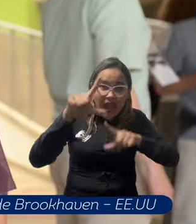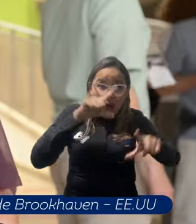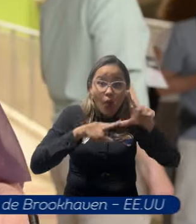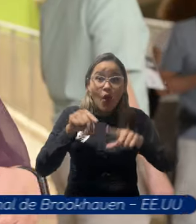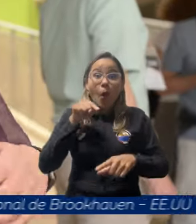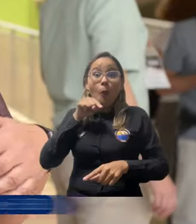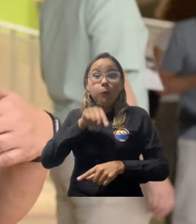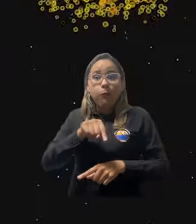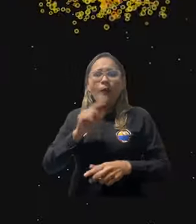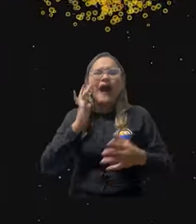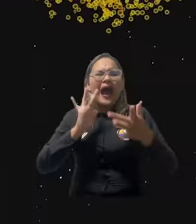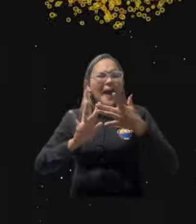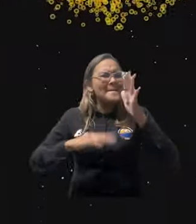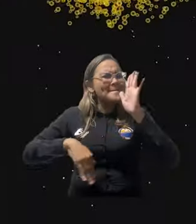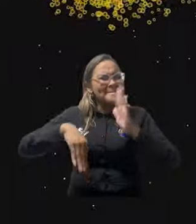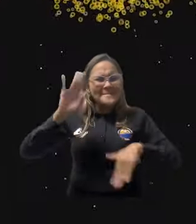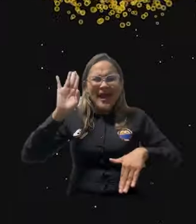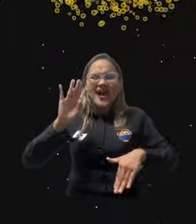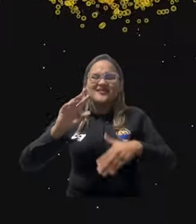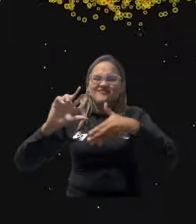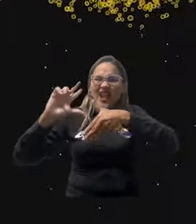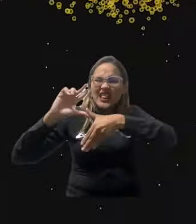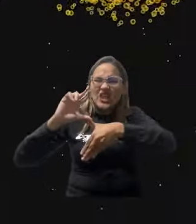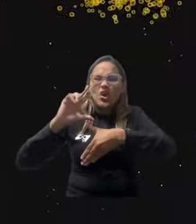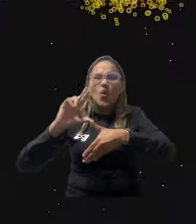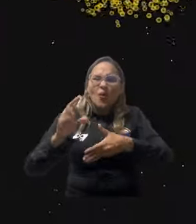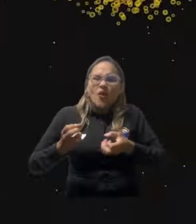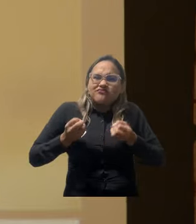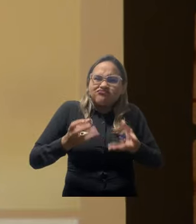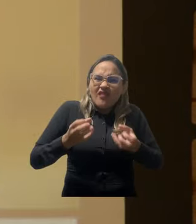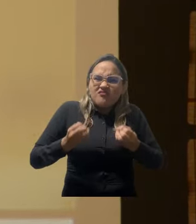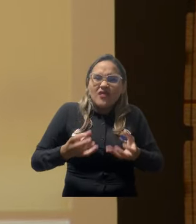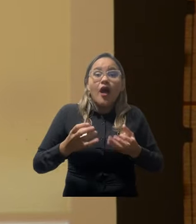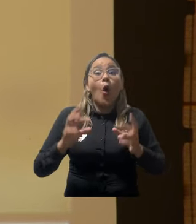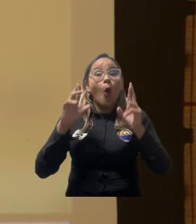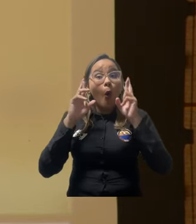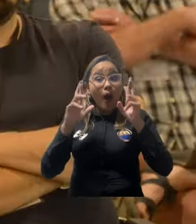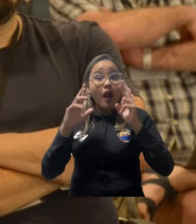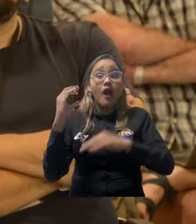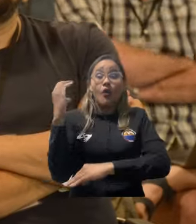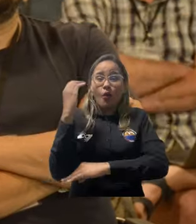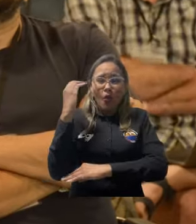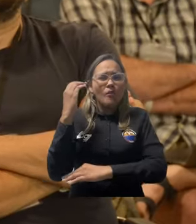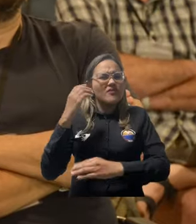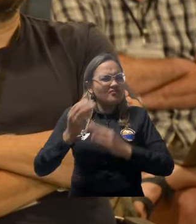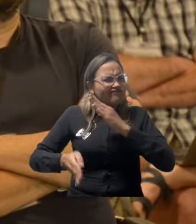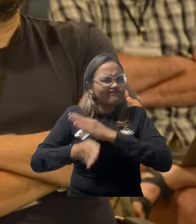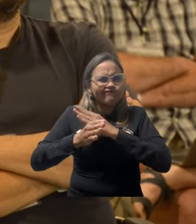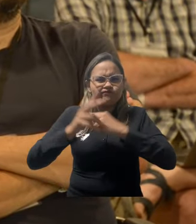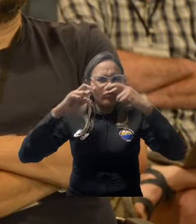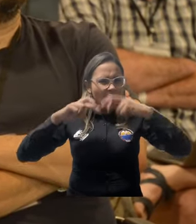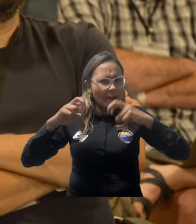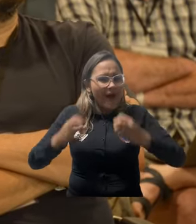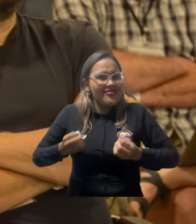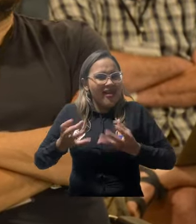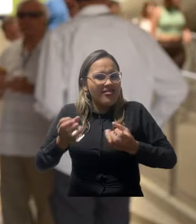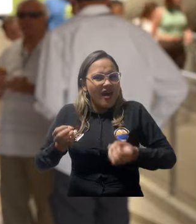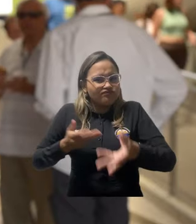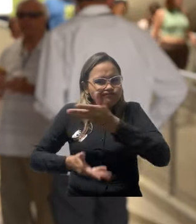gran contribución de Latinoamérica y esperemos que siga creciendo la contribución de Colombia en el experimento de DUNE.